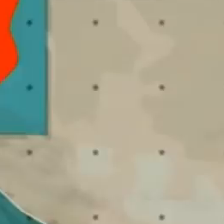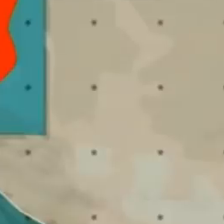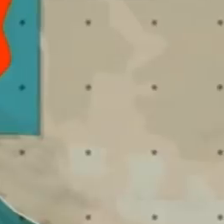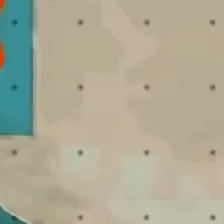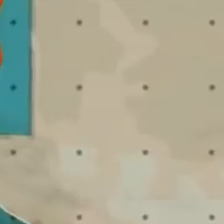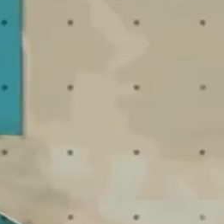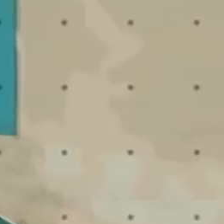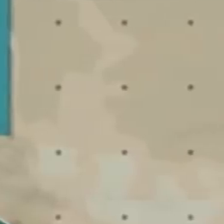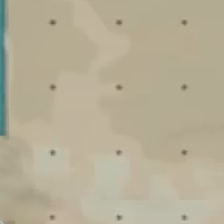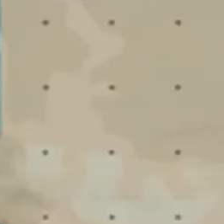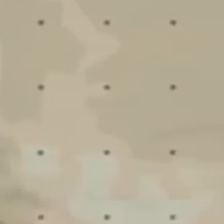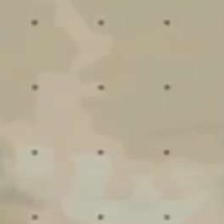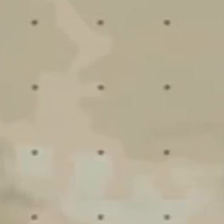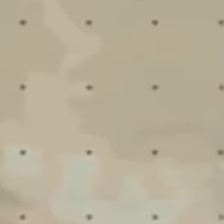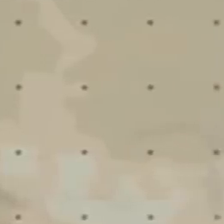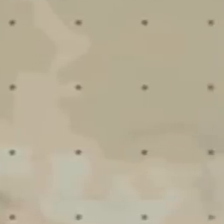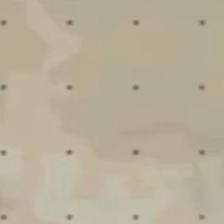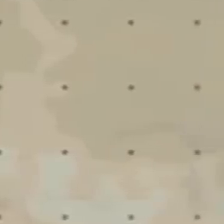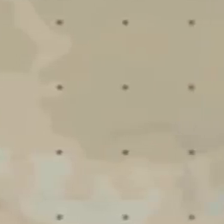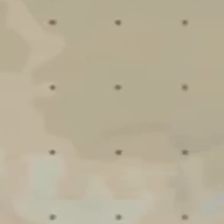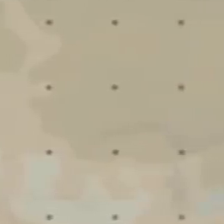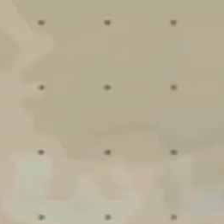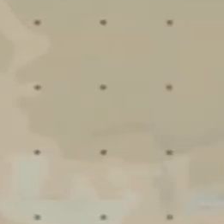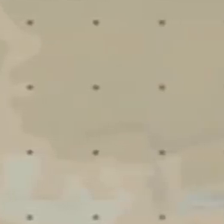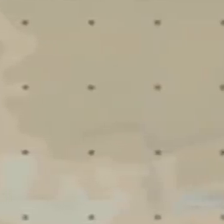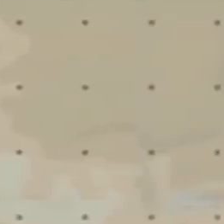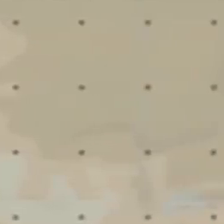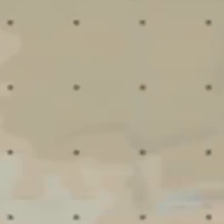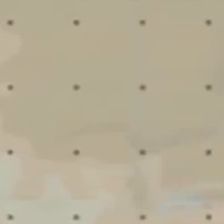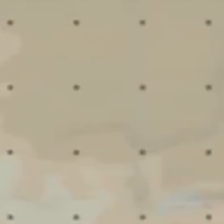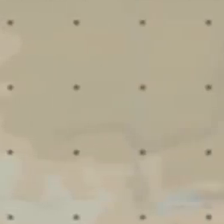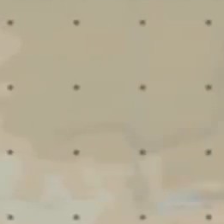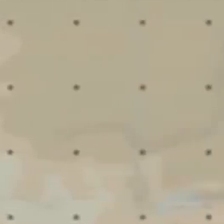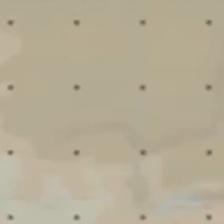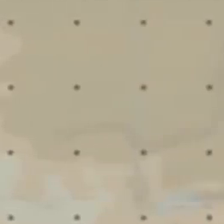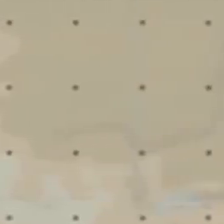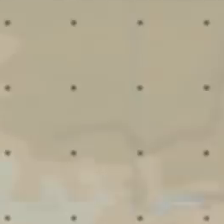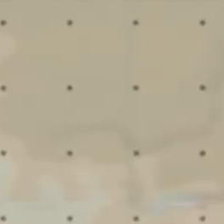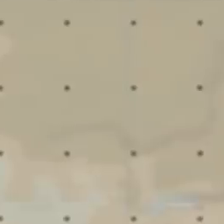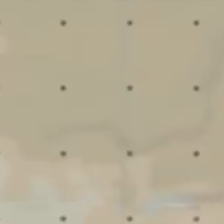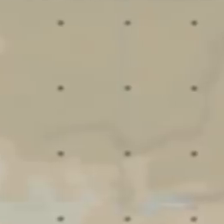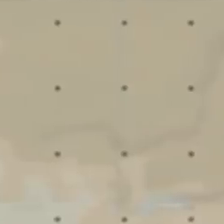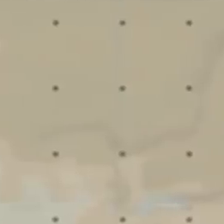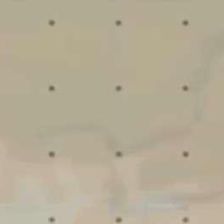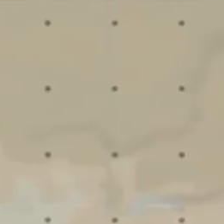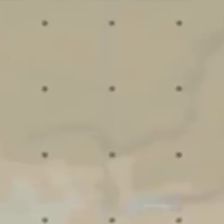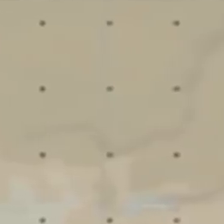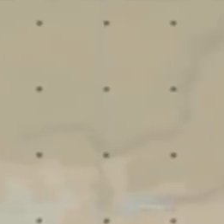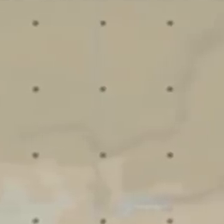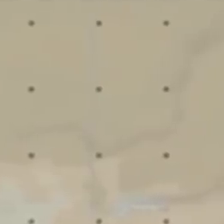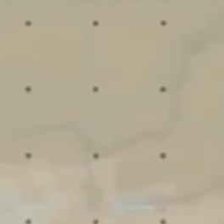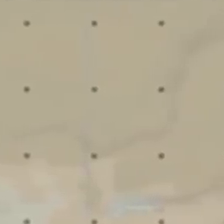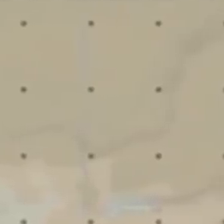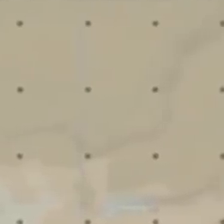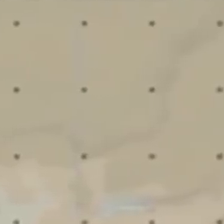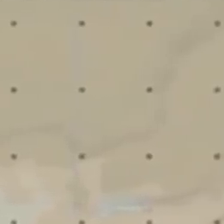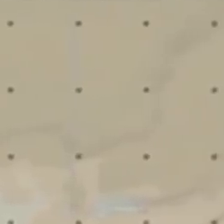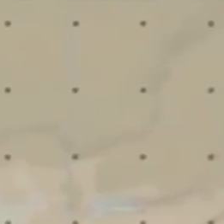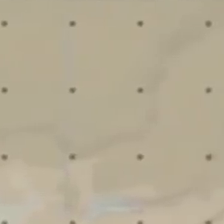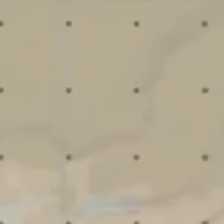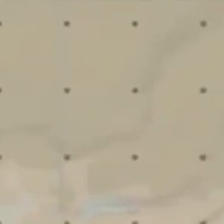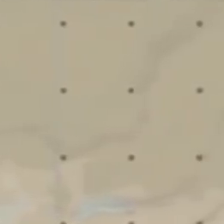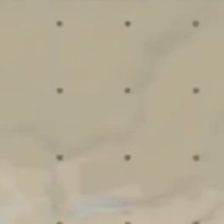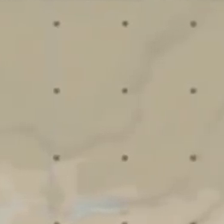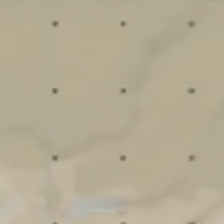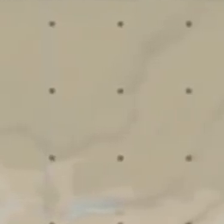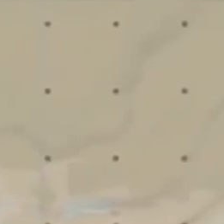En Tabasco, dos. Una en Boca del Cerro y otra en El Triunfo. En Campeche, el